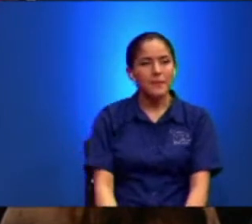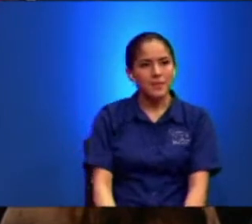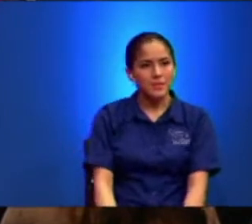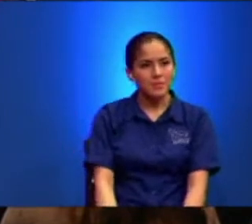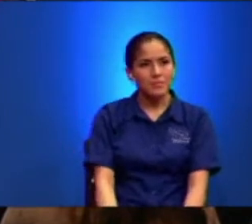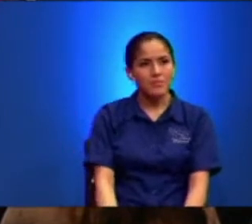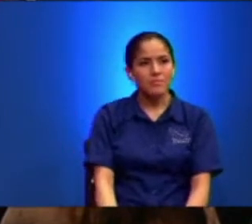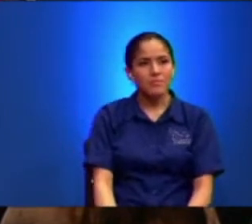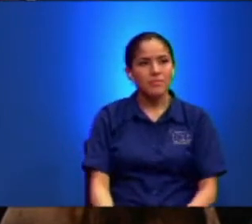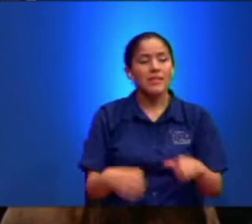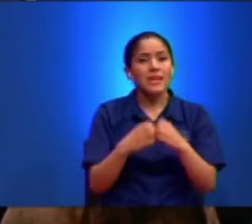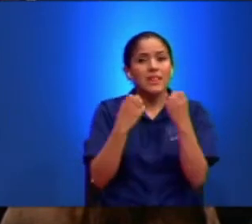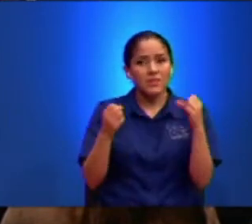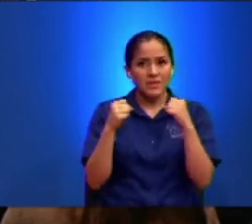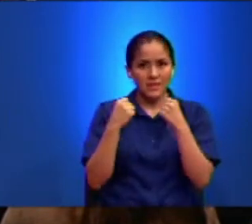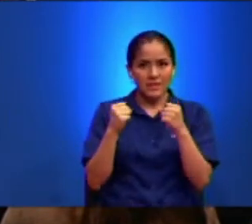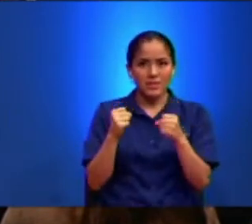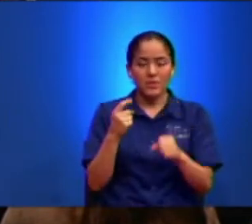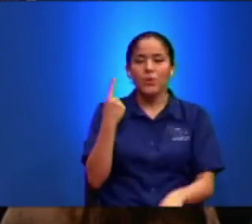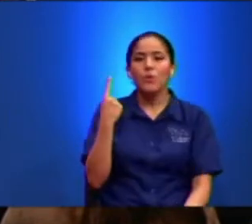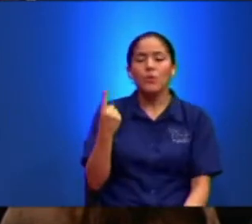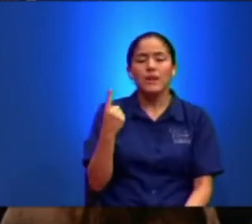Y Entonces Hizo Una Oración